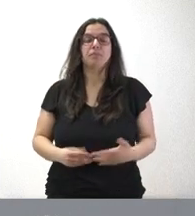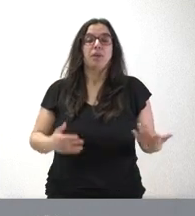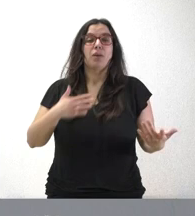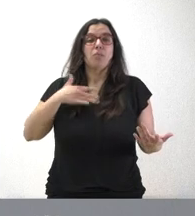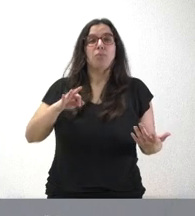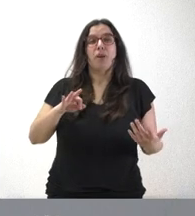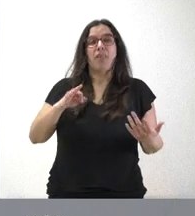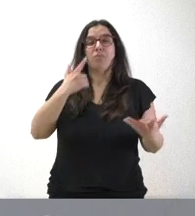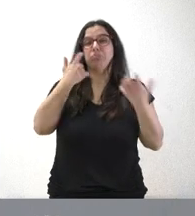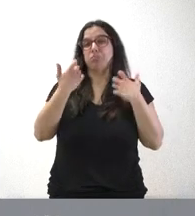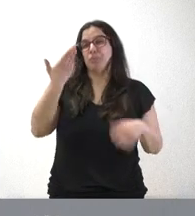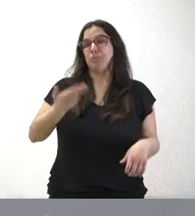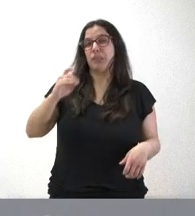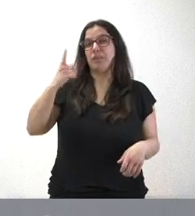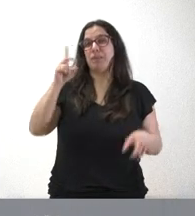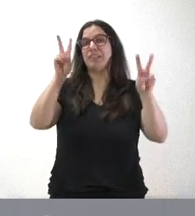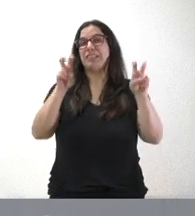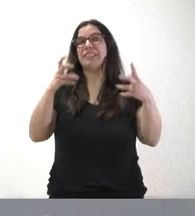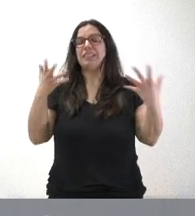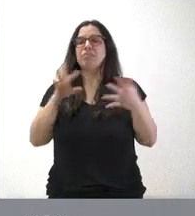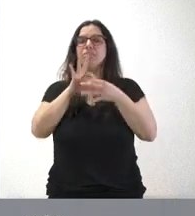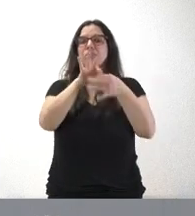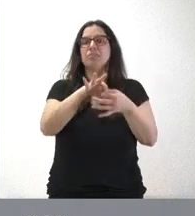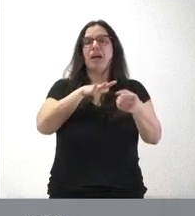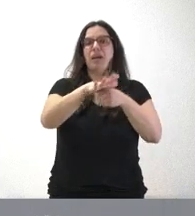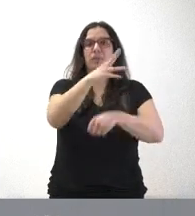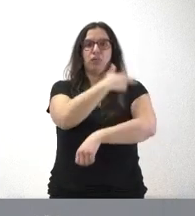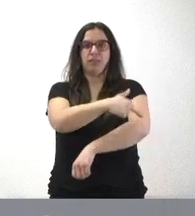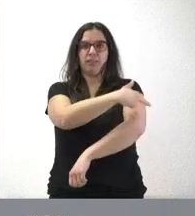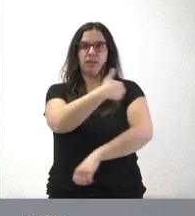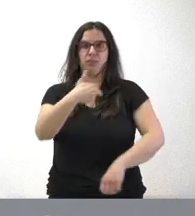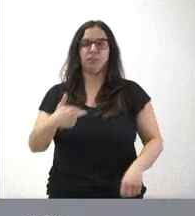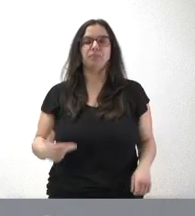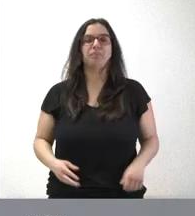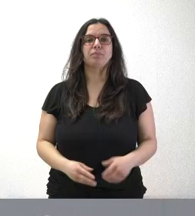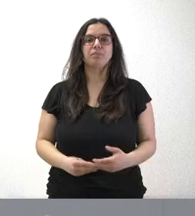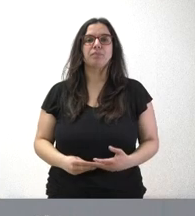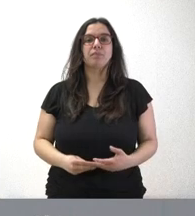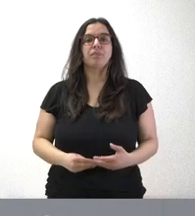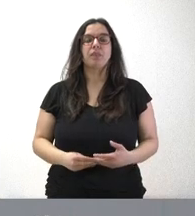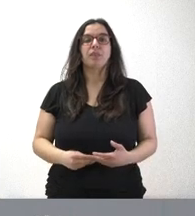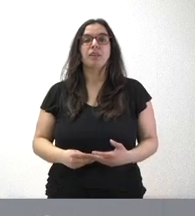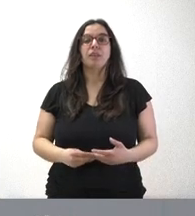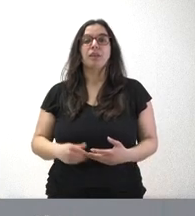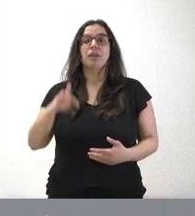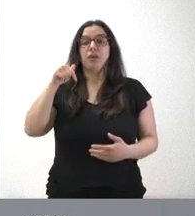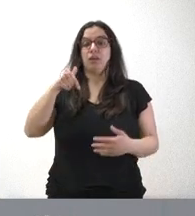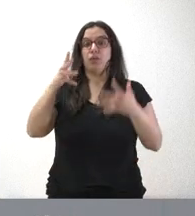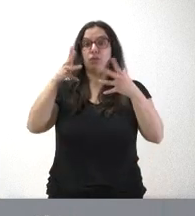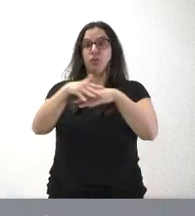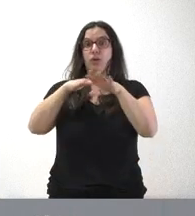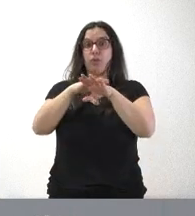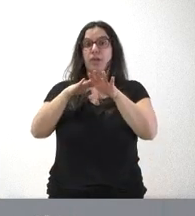el bloque más relevante es el que tiene que ver con el ámbito sanitario. La sanidad en este Consejo de Gobierno